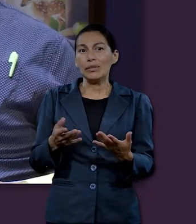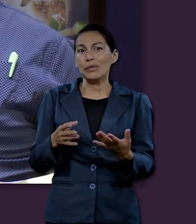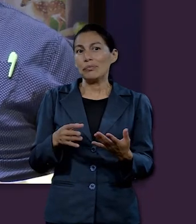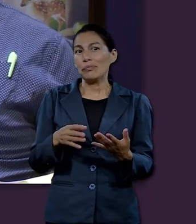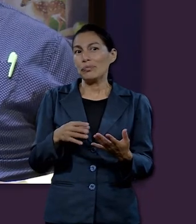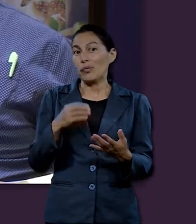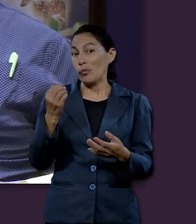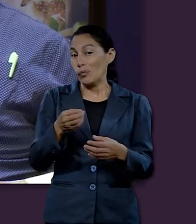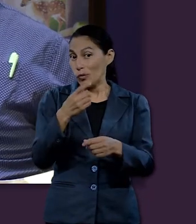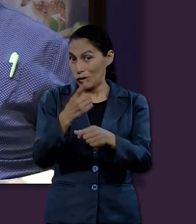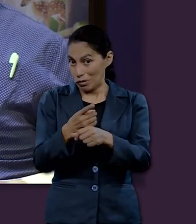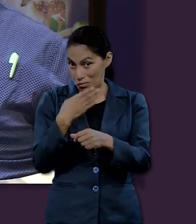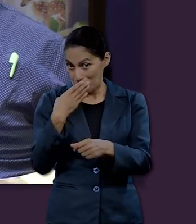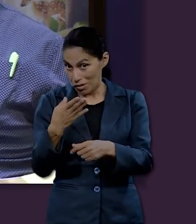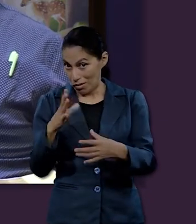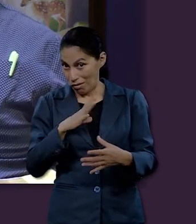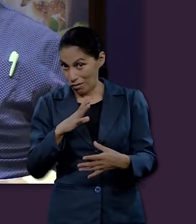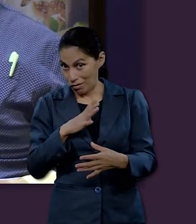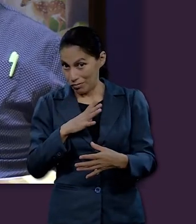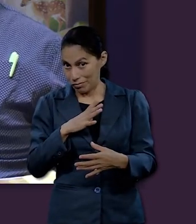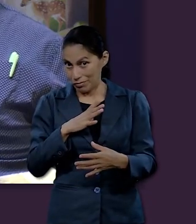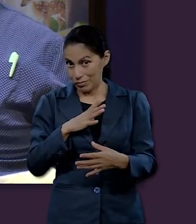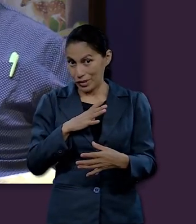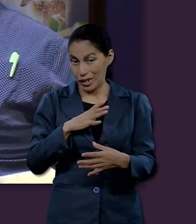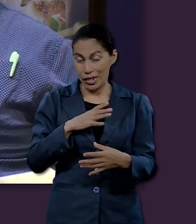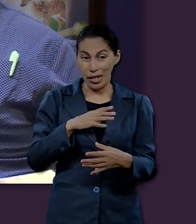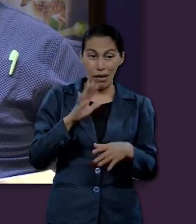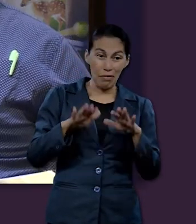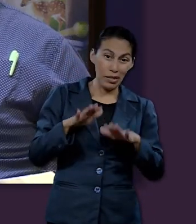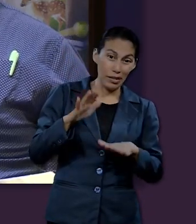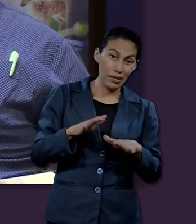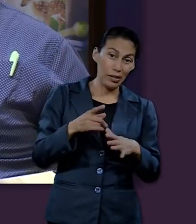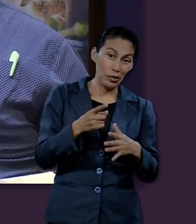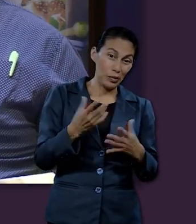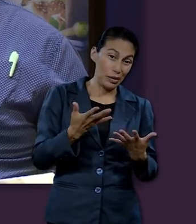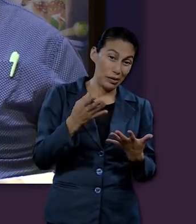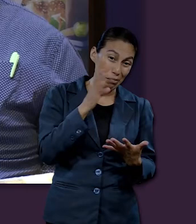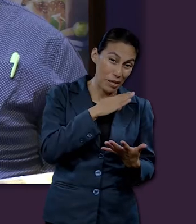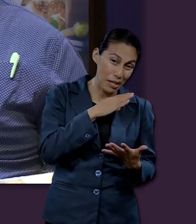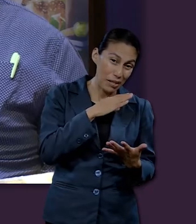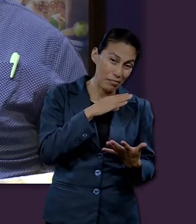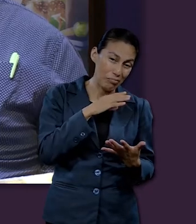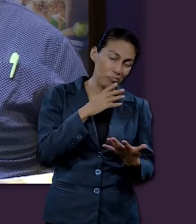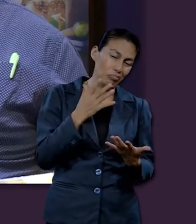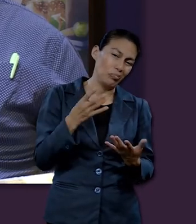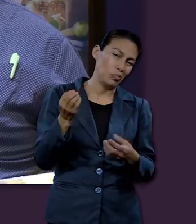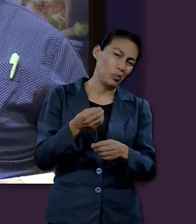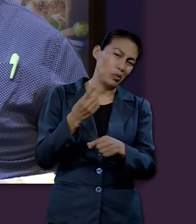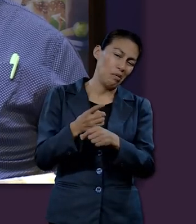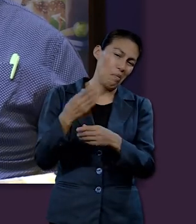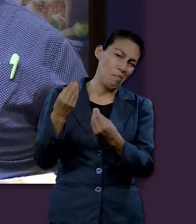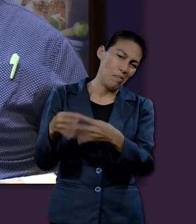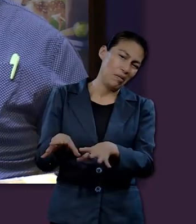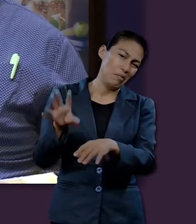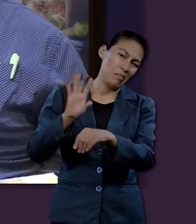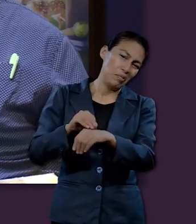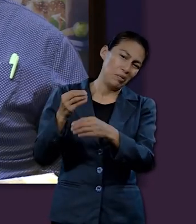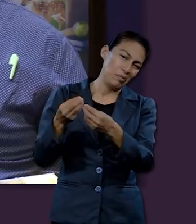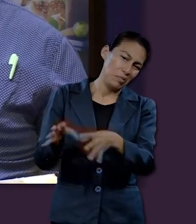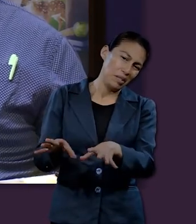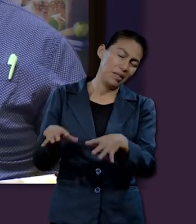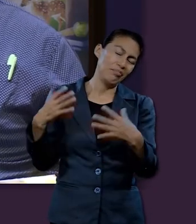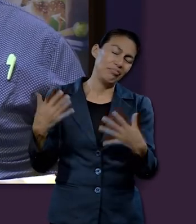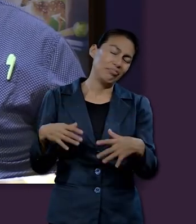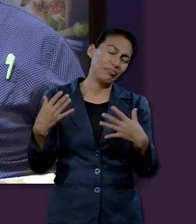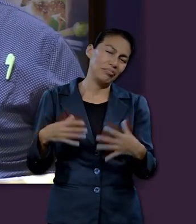con tu conducta se ganan o se pierden. Pero definitivamente la lección detrás es el amor que los padres tienen para